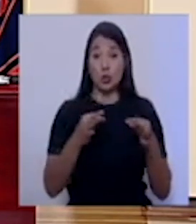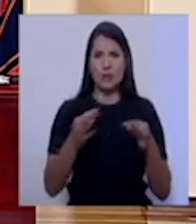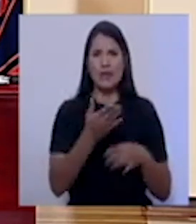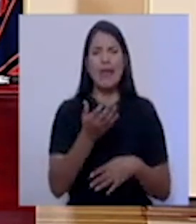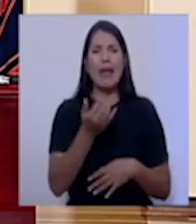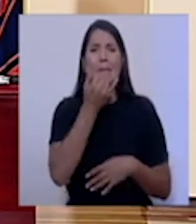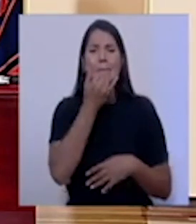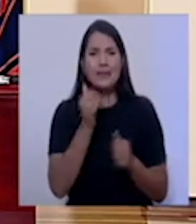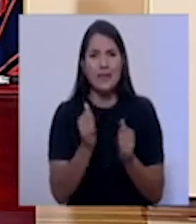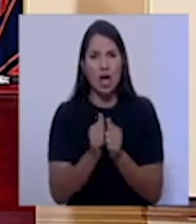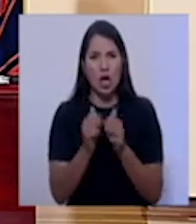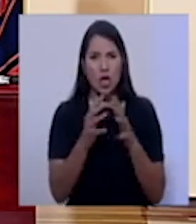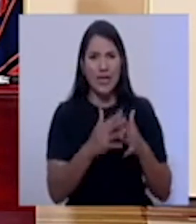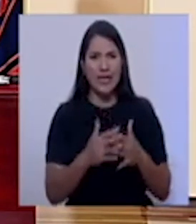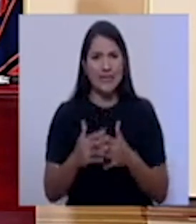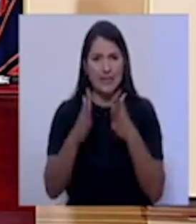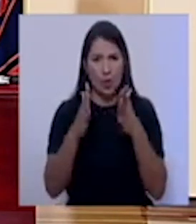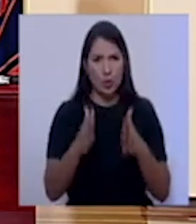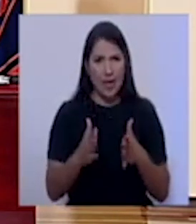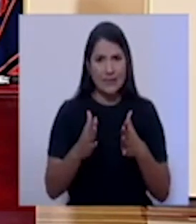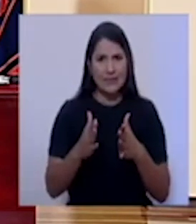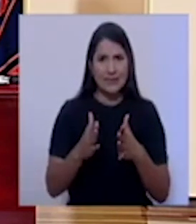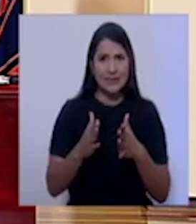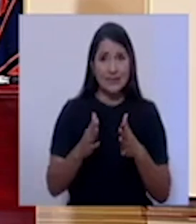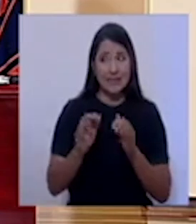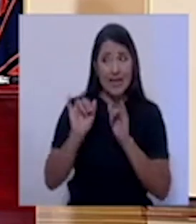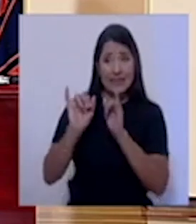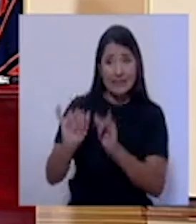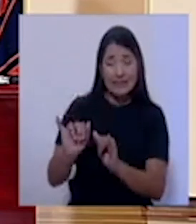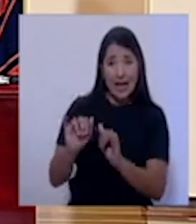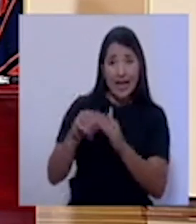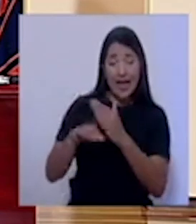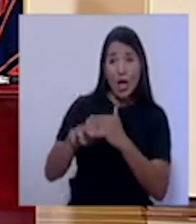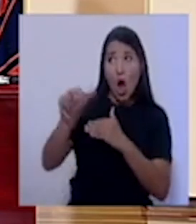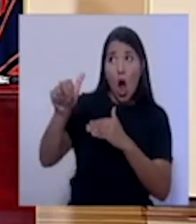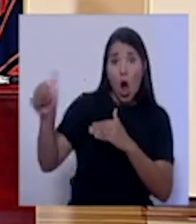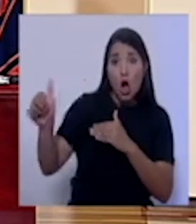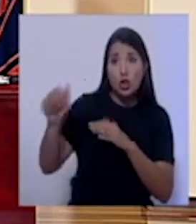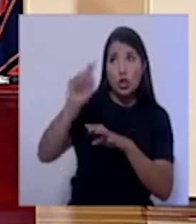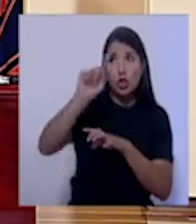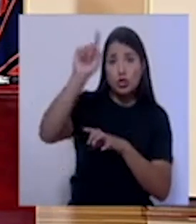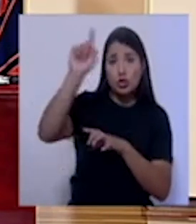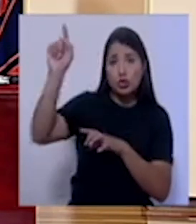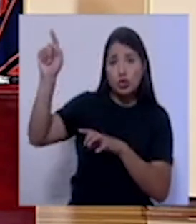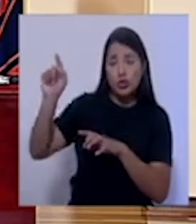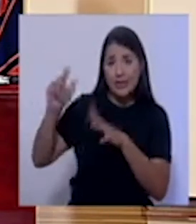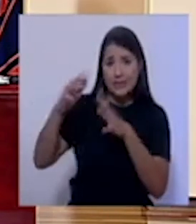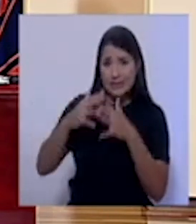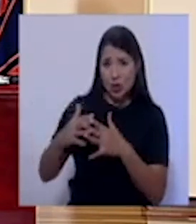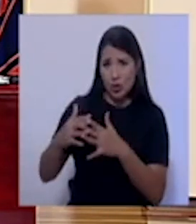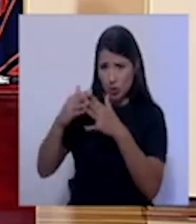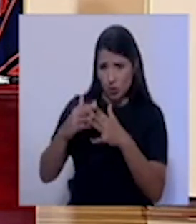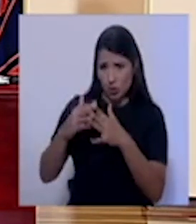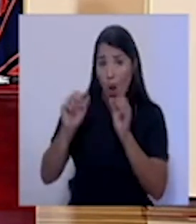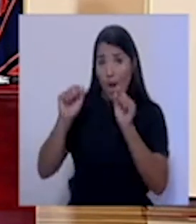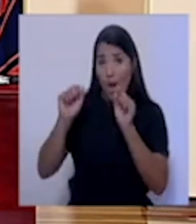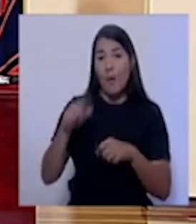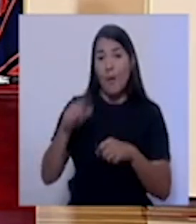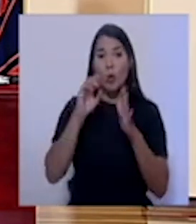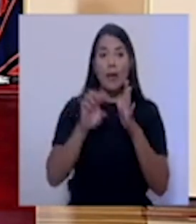con los estadounidenses de otros estados? ¿Pueden viajar a New York y venirse en un vuelo a Costa Rica?